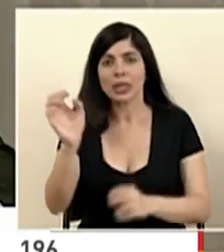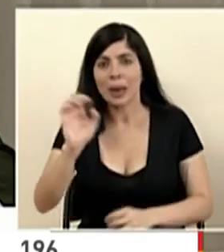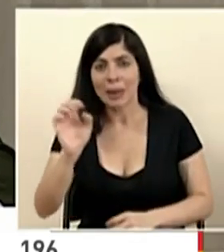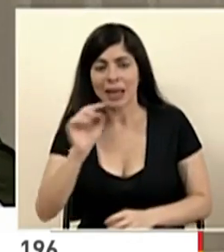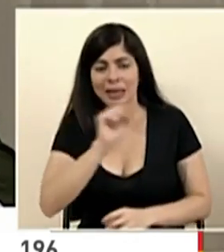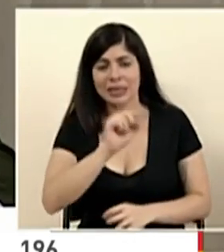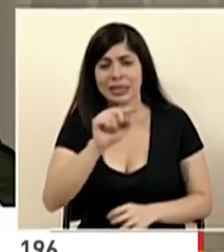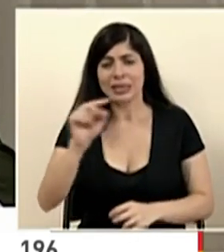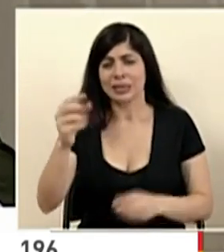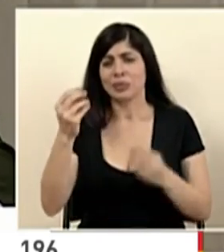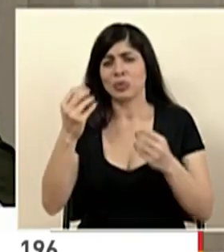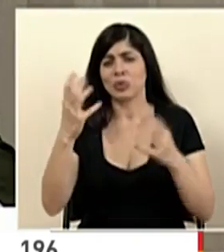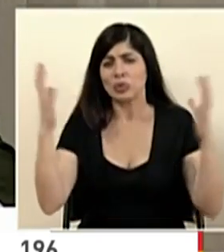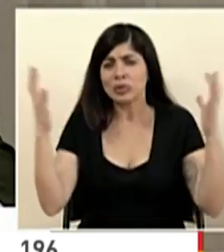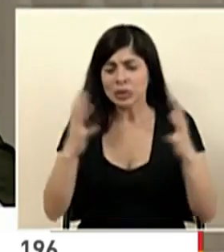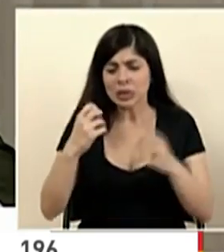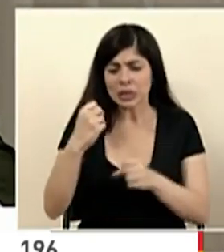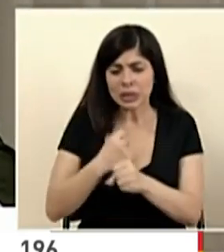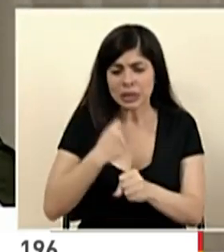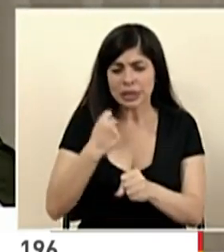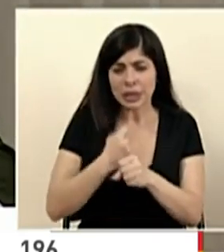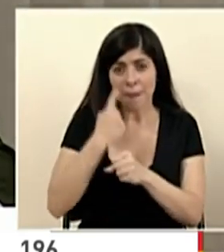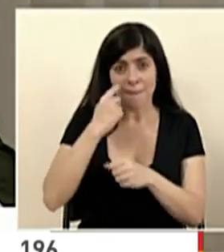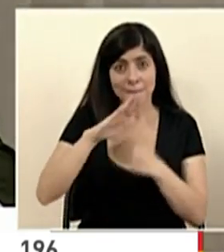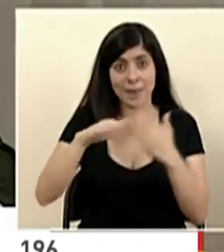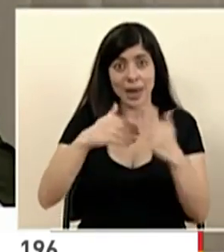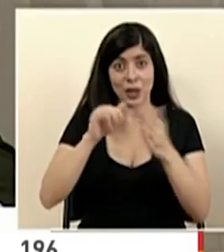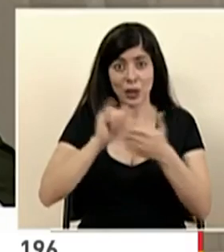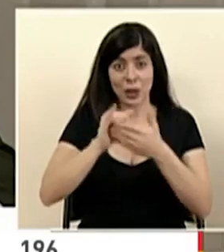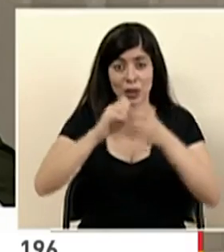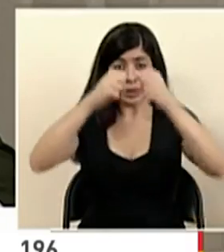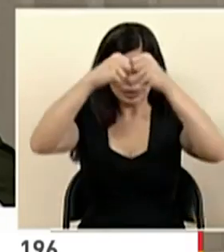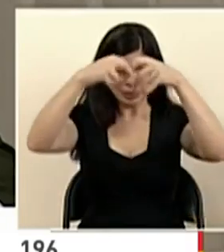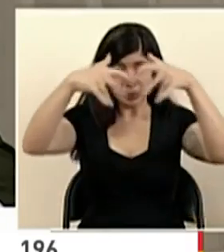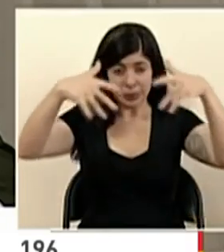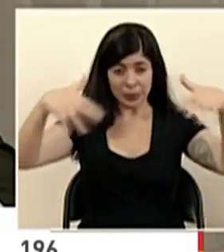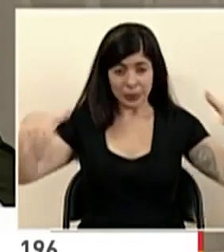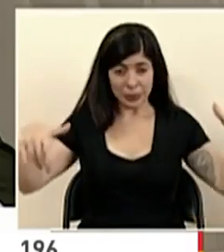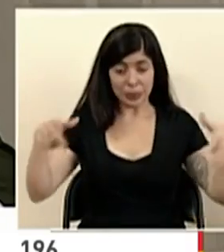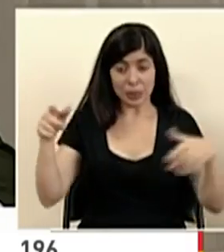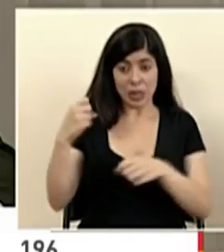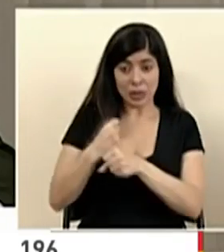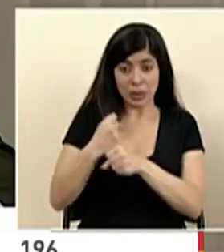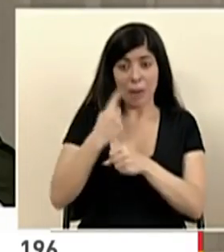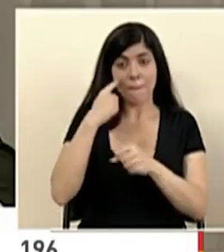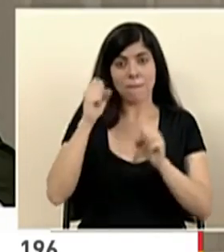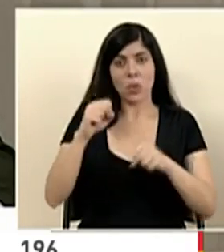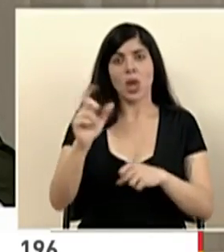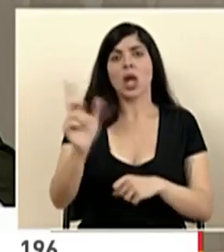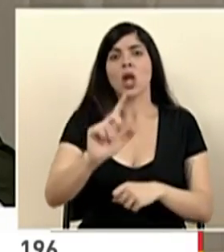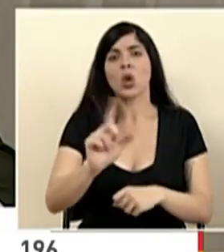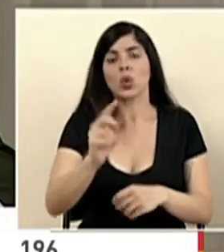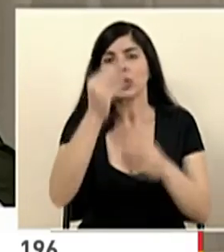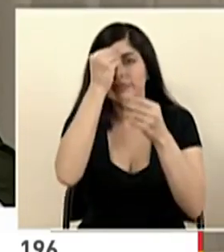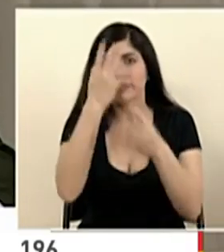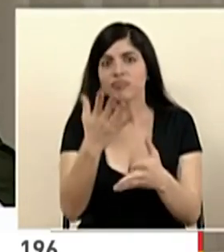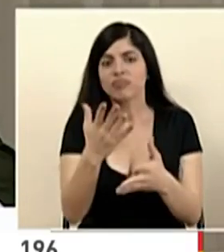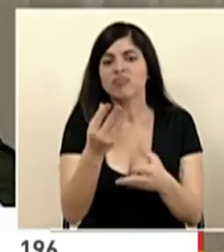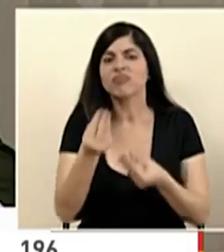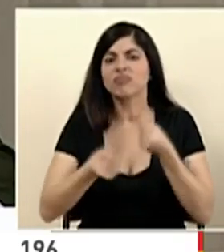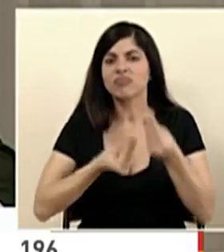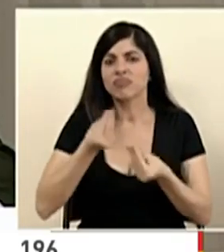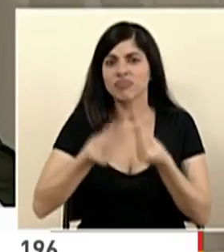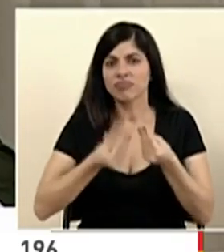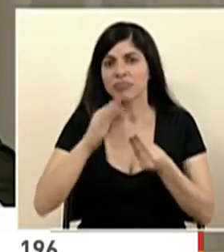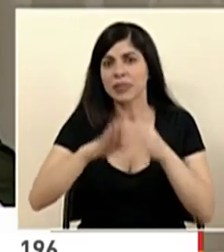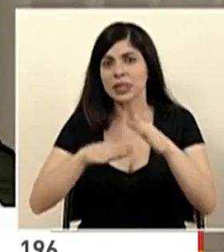y otros que han trabajado para hacer todo este esquema que nos permita el lunes comunicar qué son los